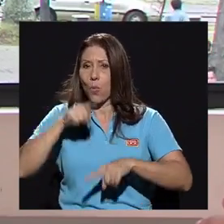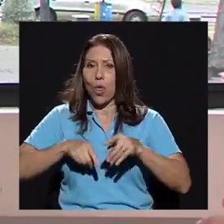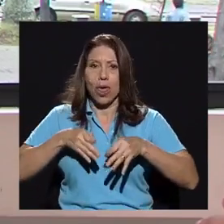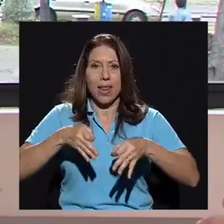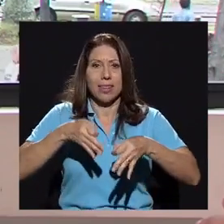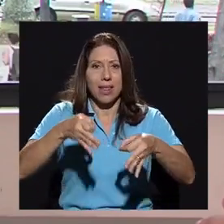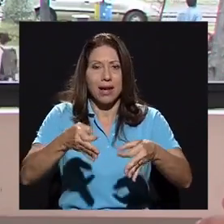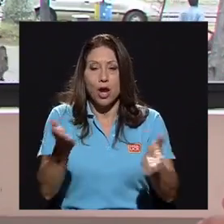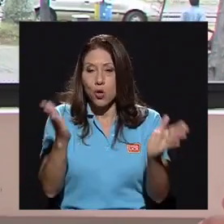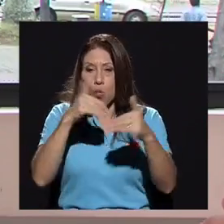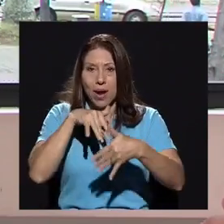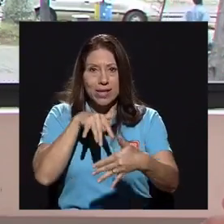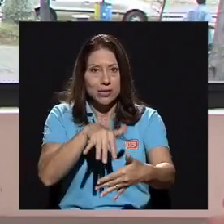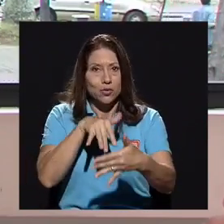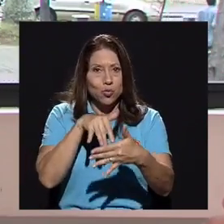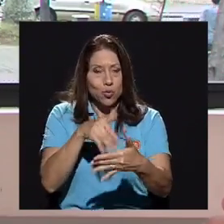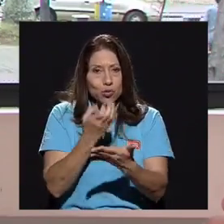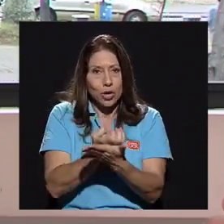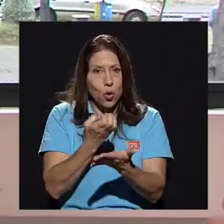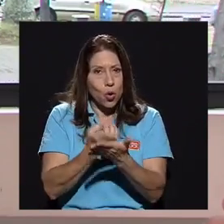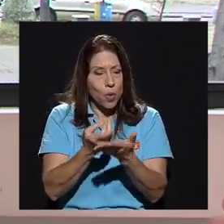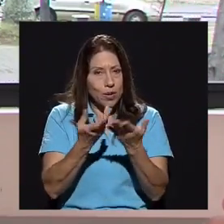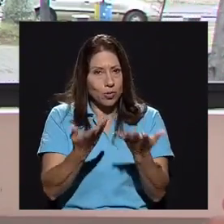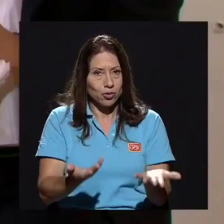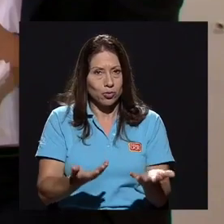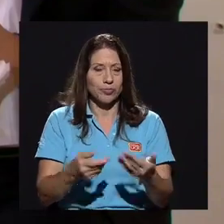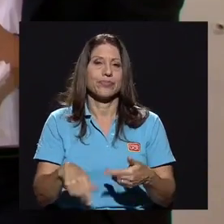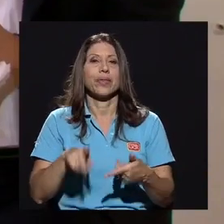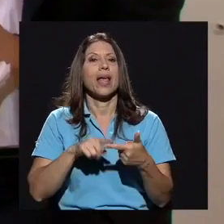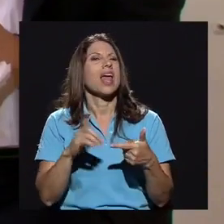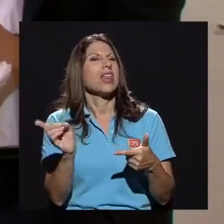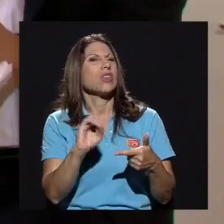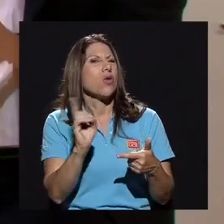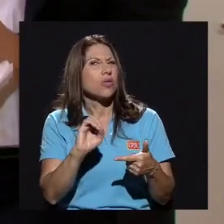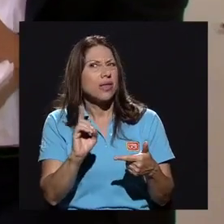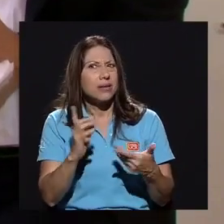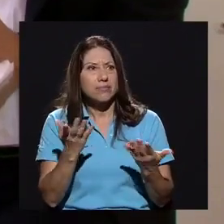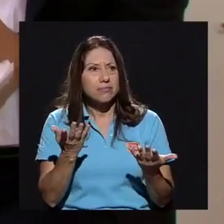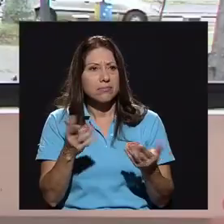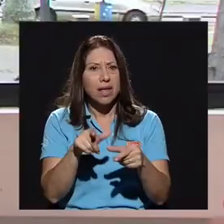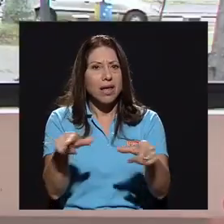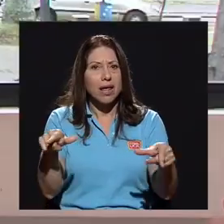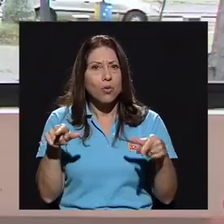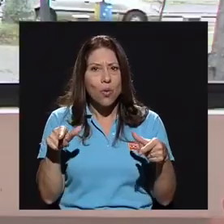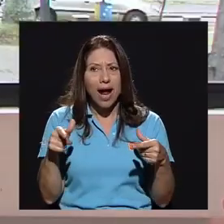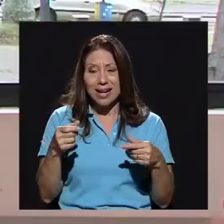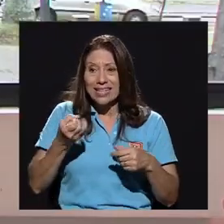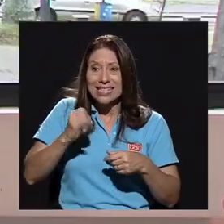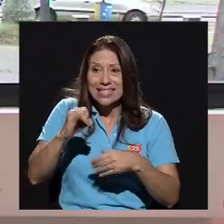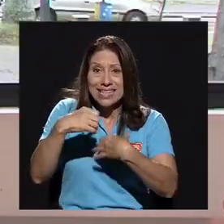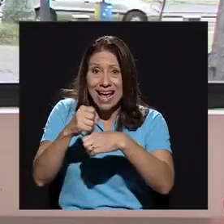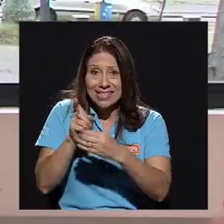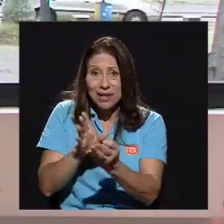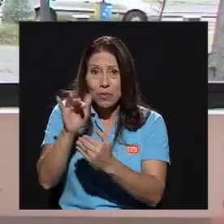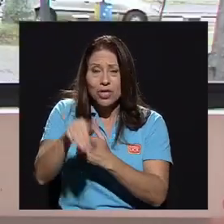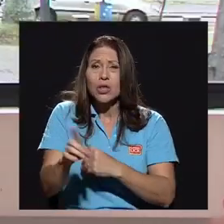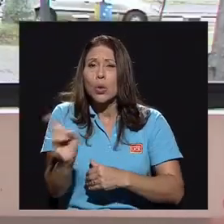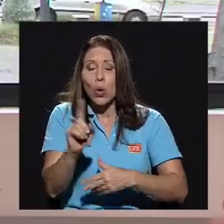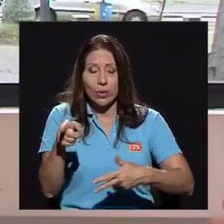factibilidad económicos. Luego, ¿en dónde? ¿En qué lugar, si se hace el proyecto, tendría que ser?